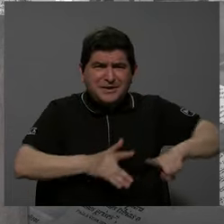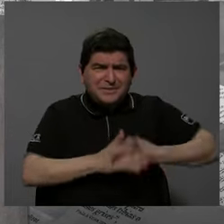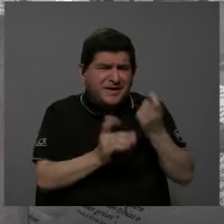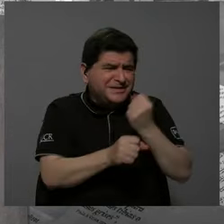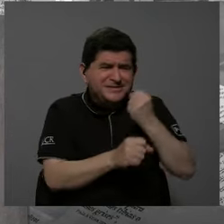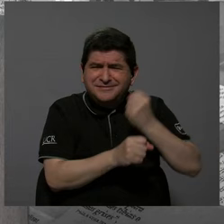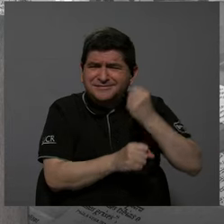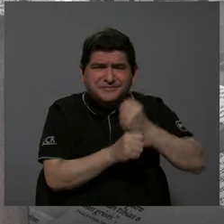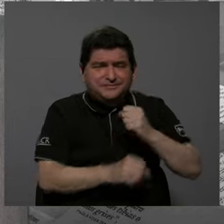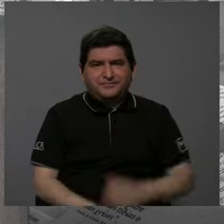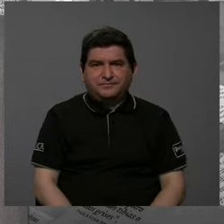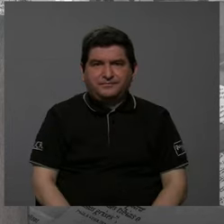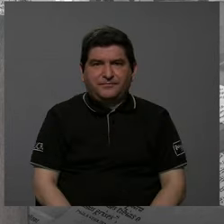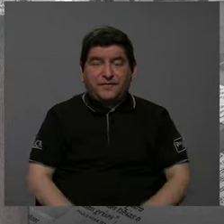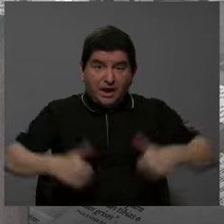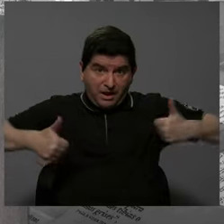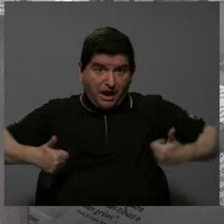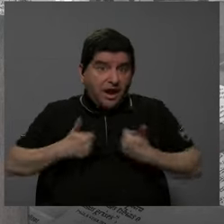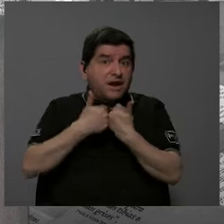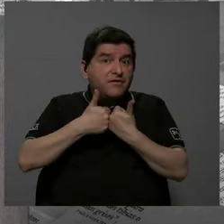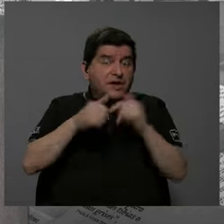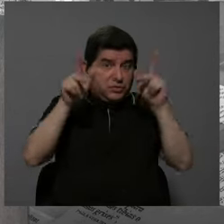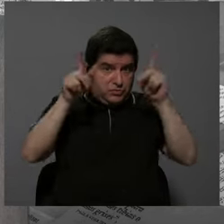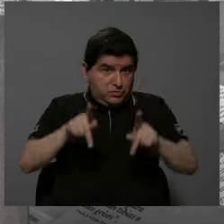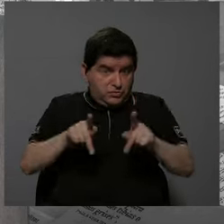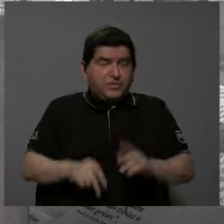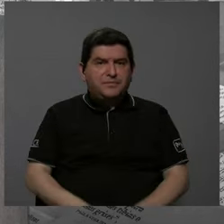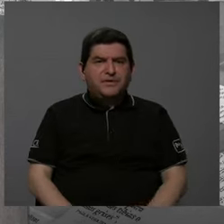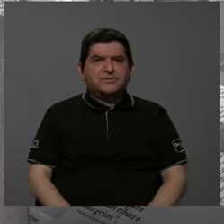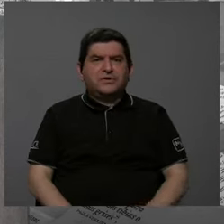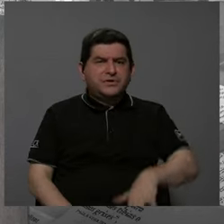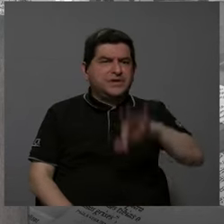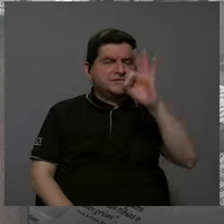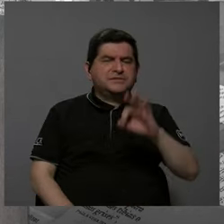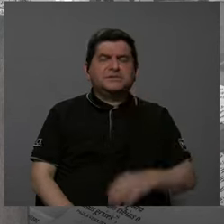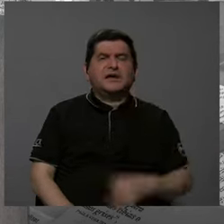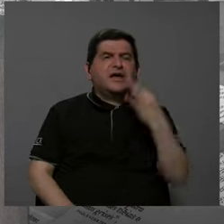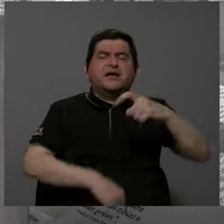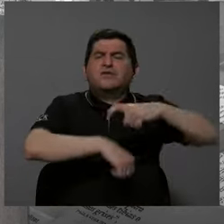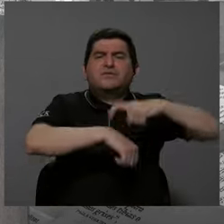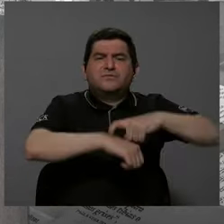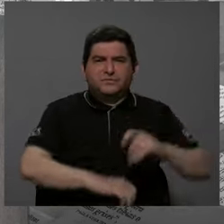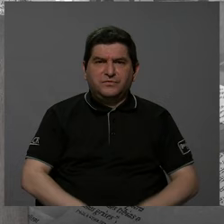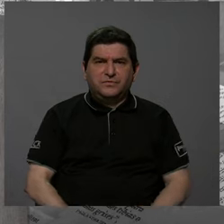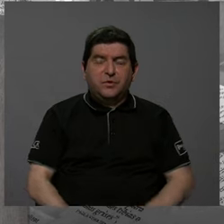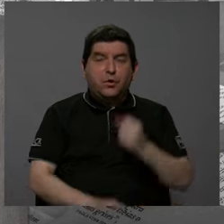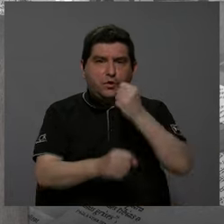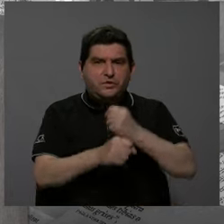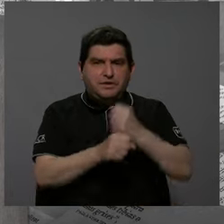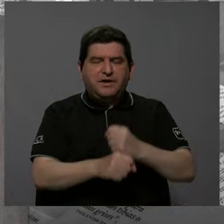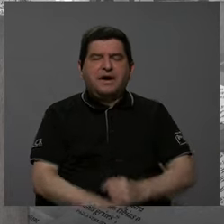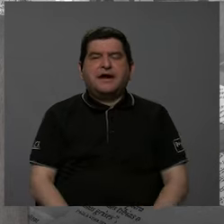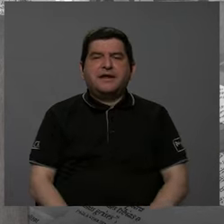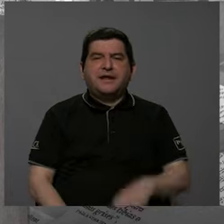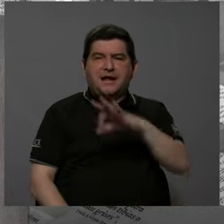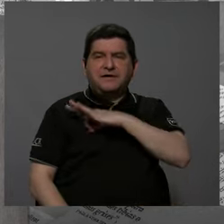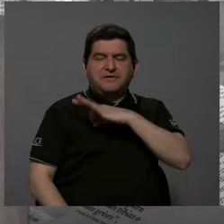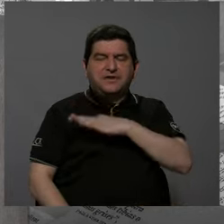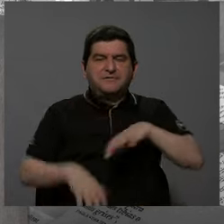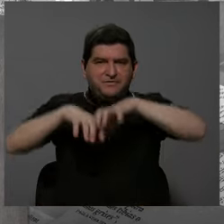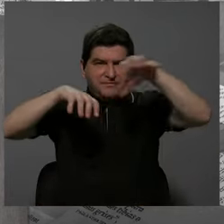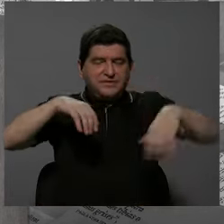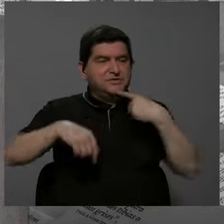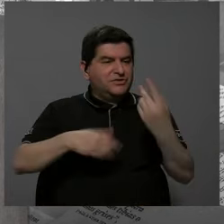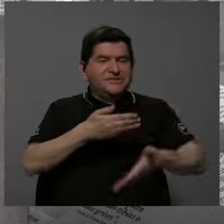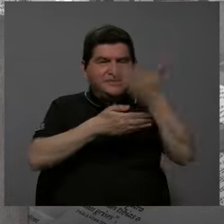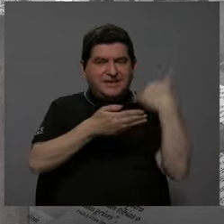tiene que empezar a trabajar eso. ¿Cuál es el reto de las personas que van a quedar electas en pocas horas? Llegar a trabajar por el cantón. Yo decía